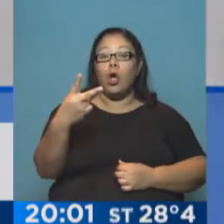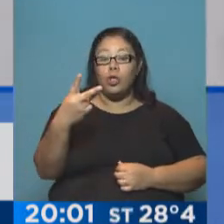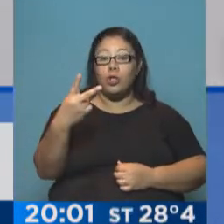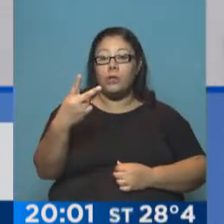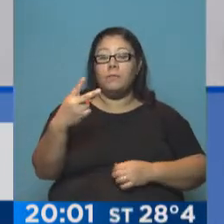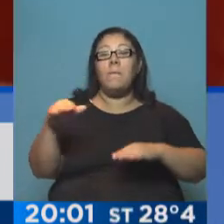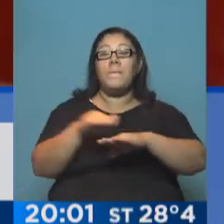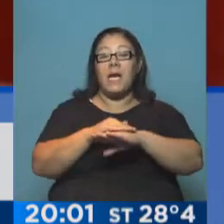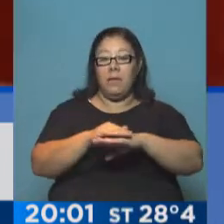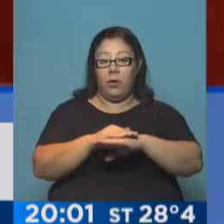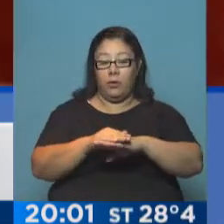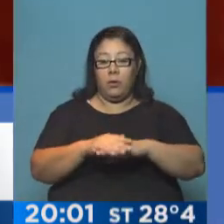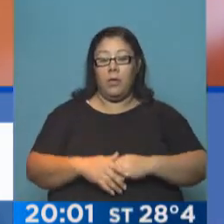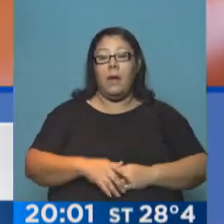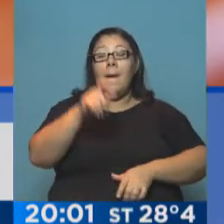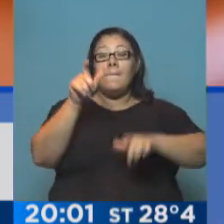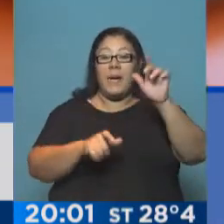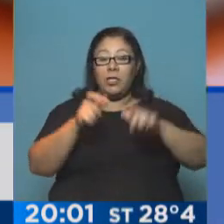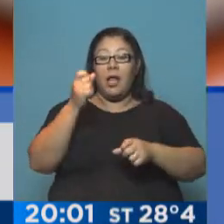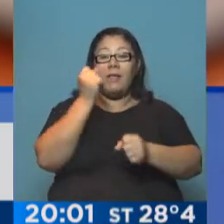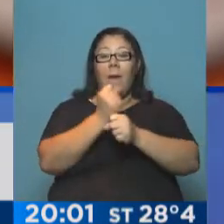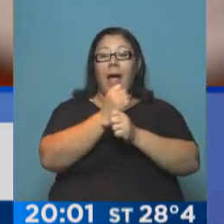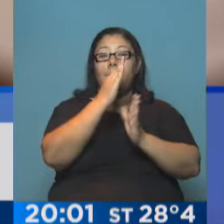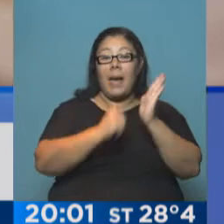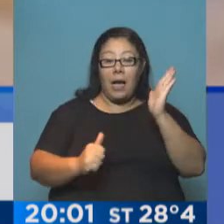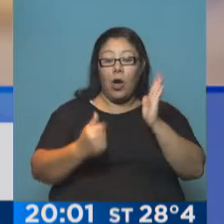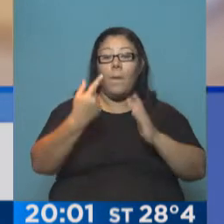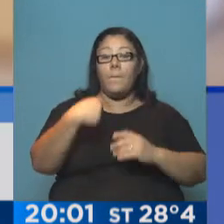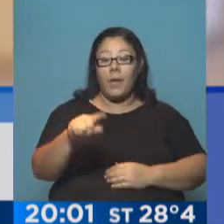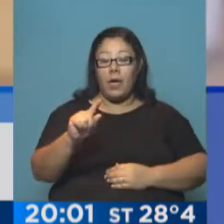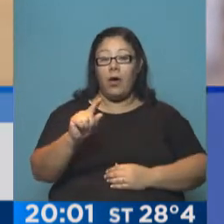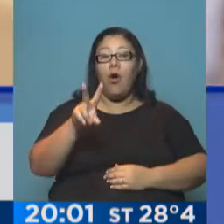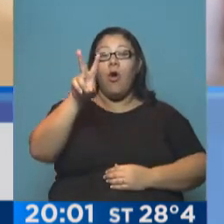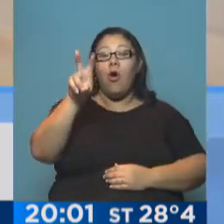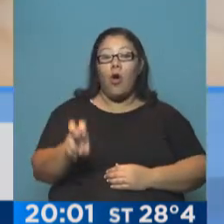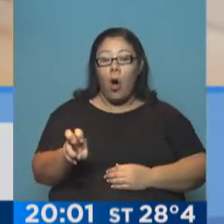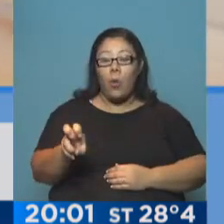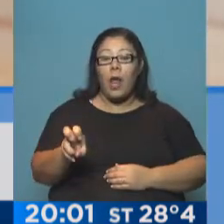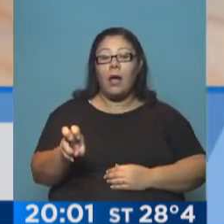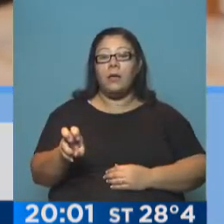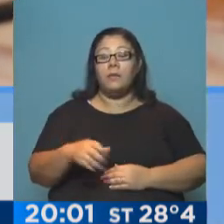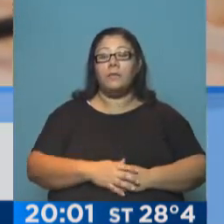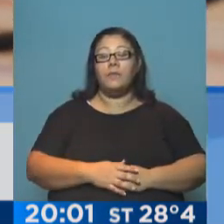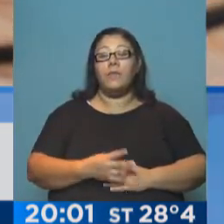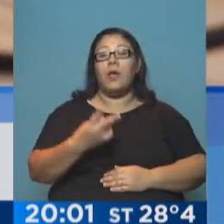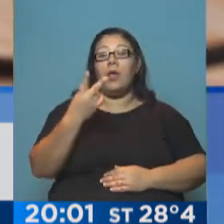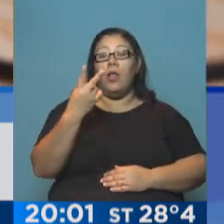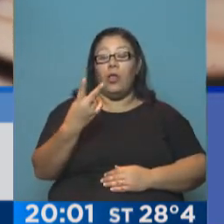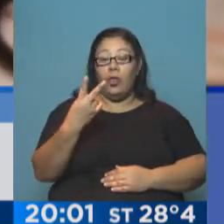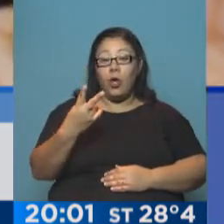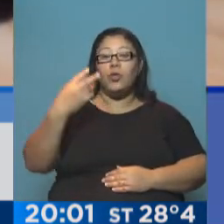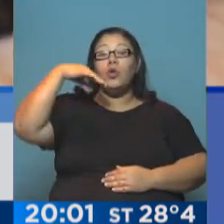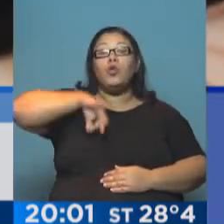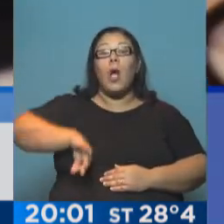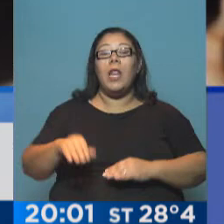mínimo, personas con empleo en relación de dependencia que cobren una remuneración bruta menor o igual de dos salarios mínimos vital y móvil,